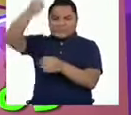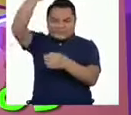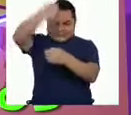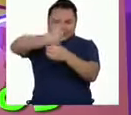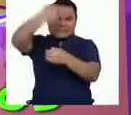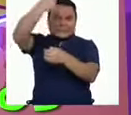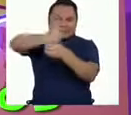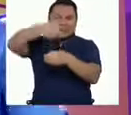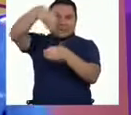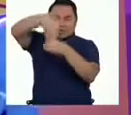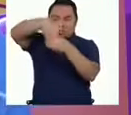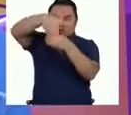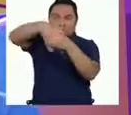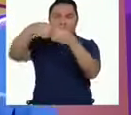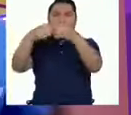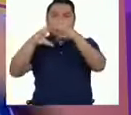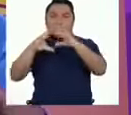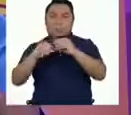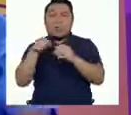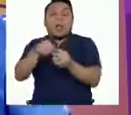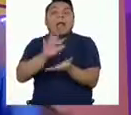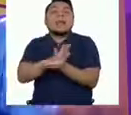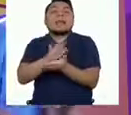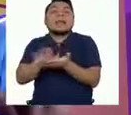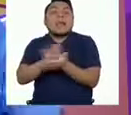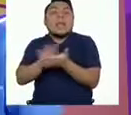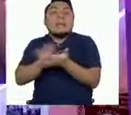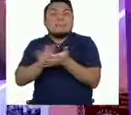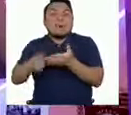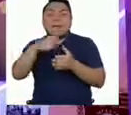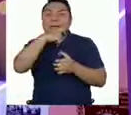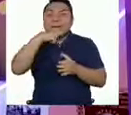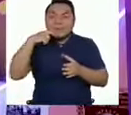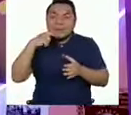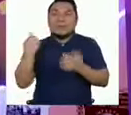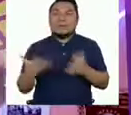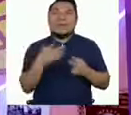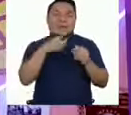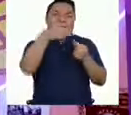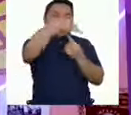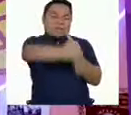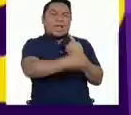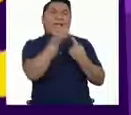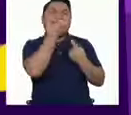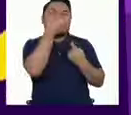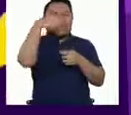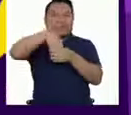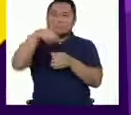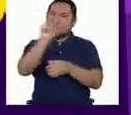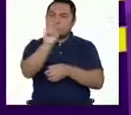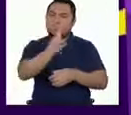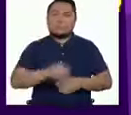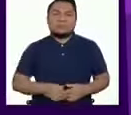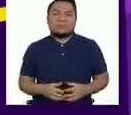desechos que pongas en la botella estén limpios y secos. Evita usar residuos orgánicos y pilas.